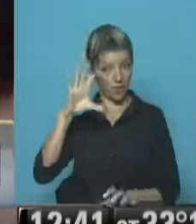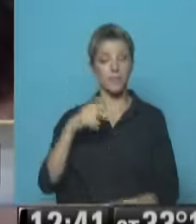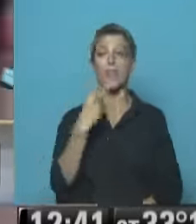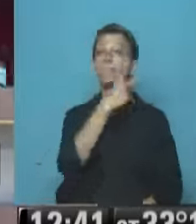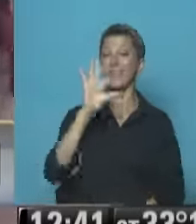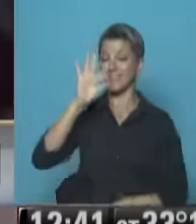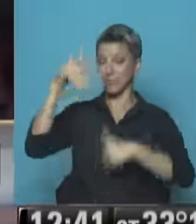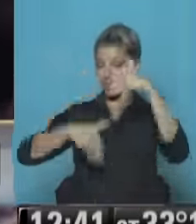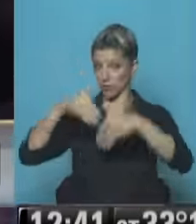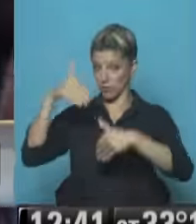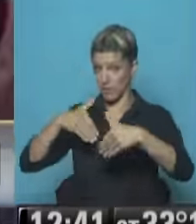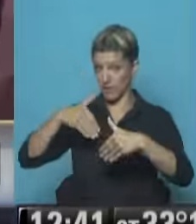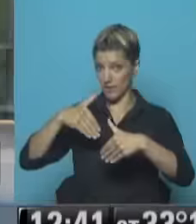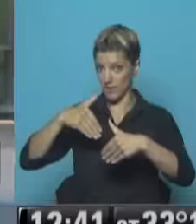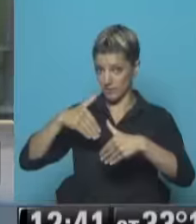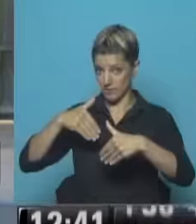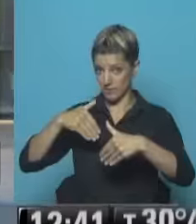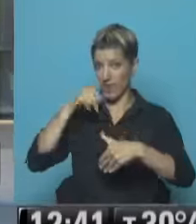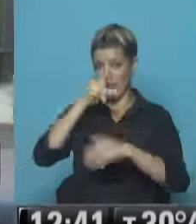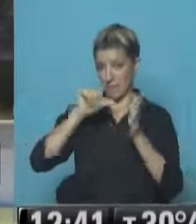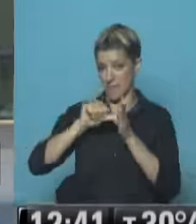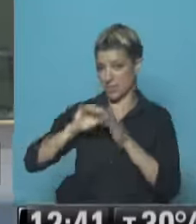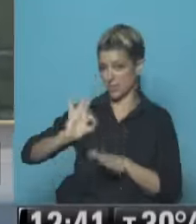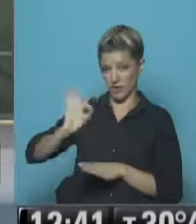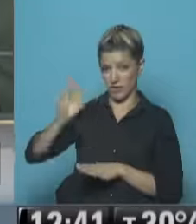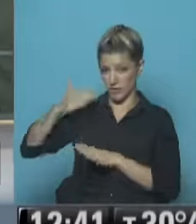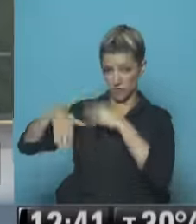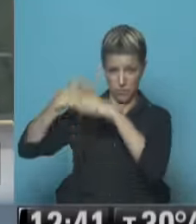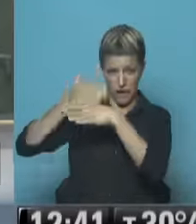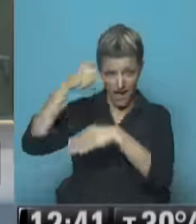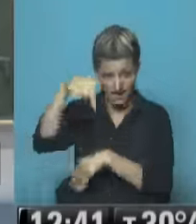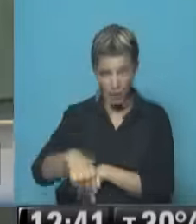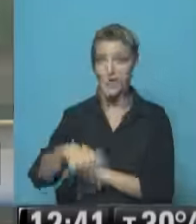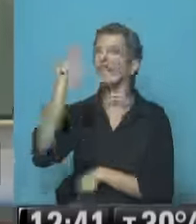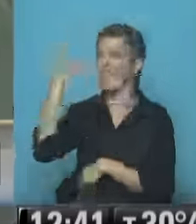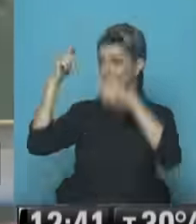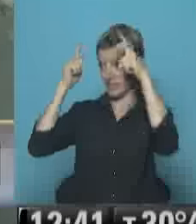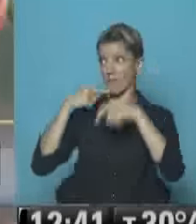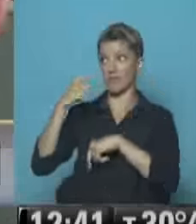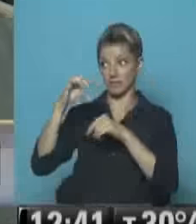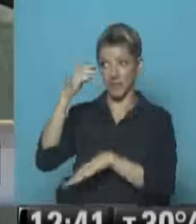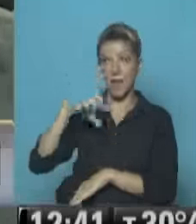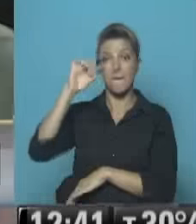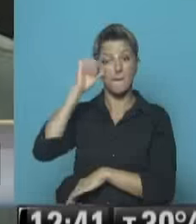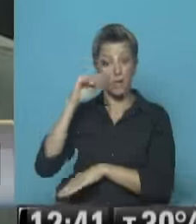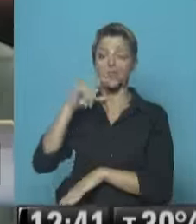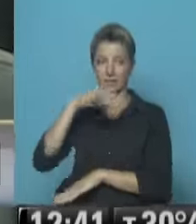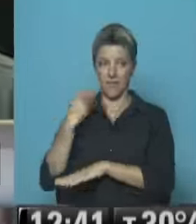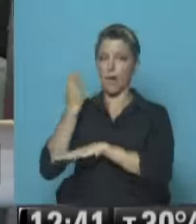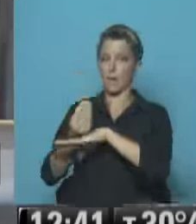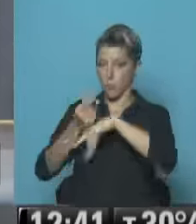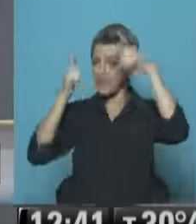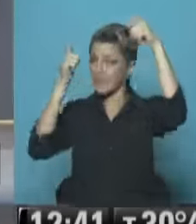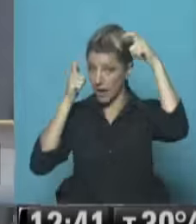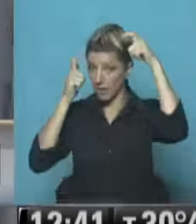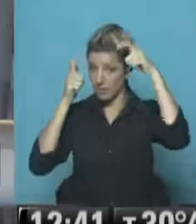Que hubo ya en total en Venezuela Desde que asumió Chávez Desde que asumió Chávez en 1998 Fue la elección que pidió